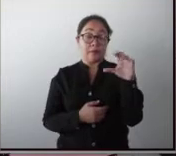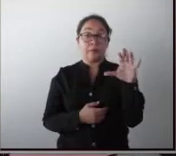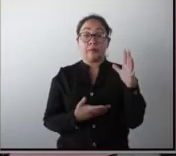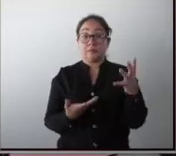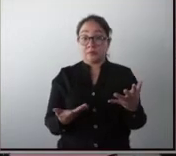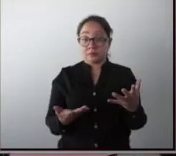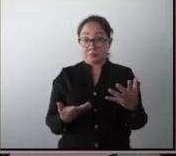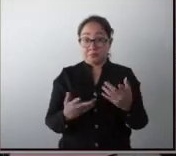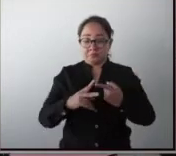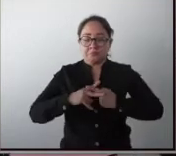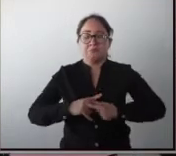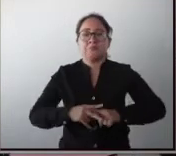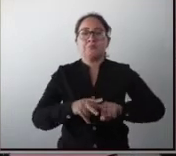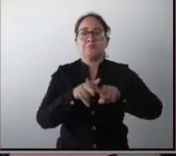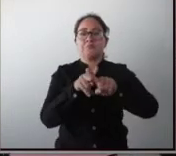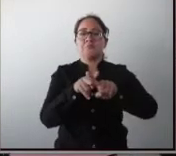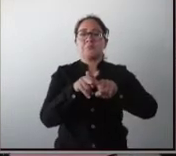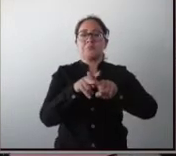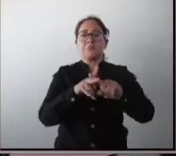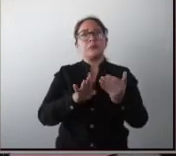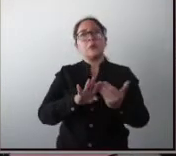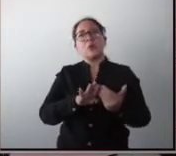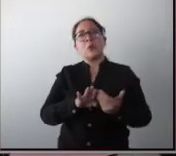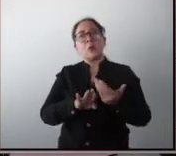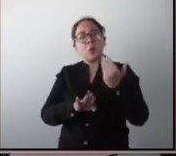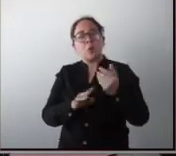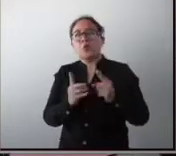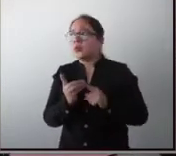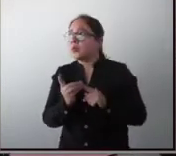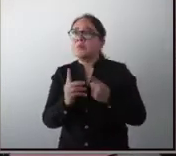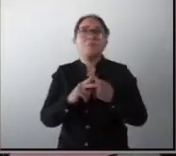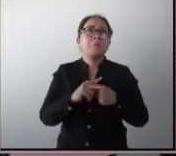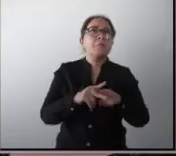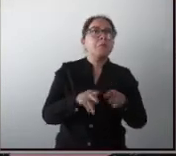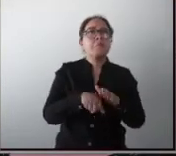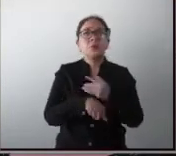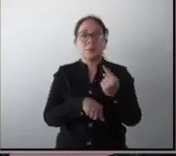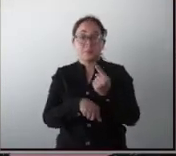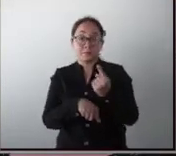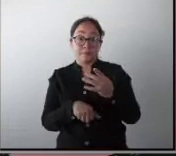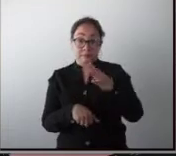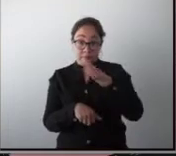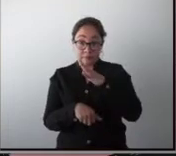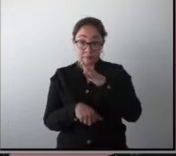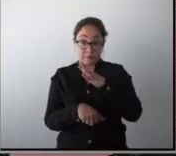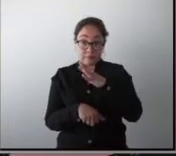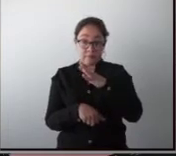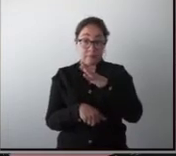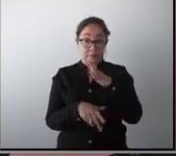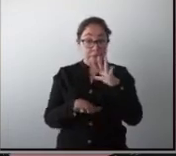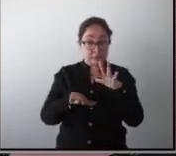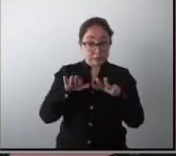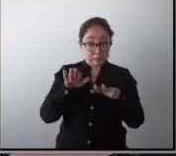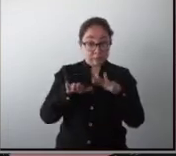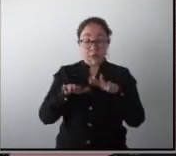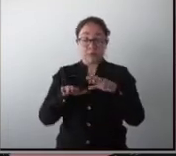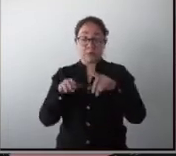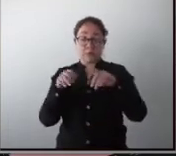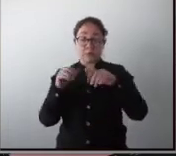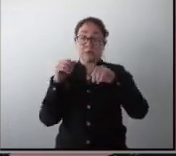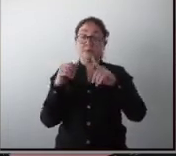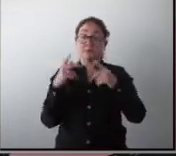génesis, esto es la etiología de dónde se origina el autismo, generalmente viene del estado embrionario.